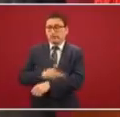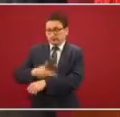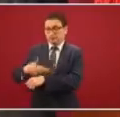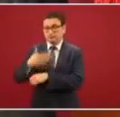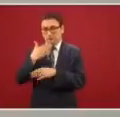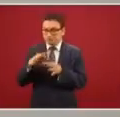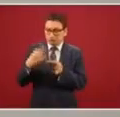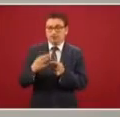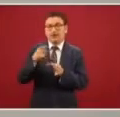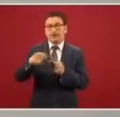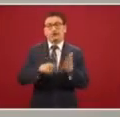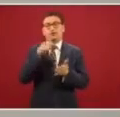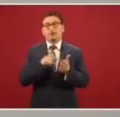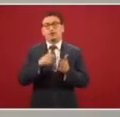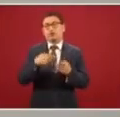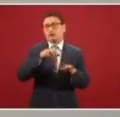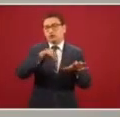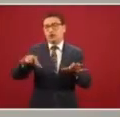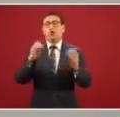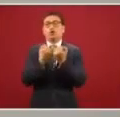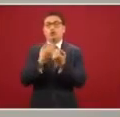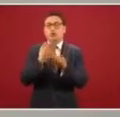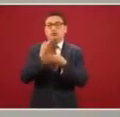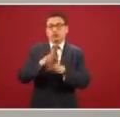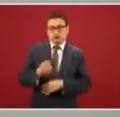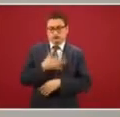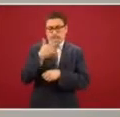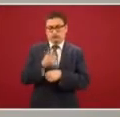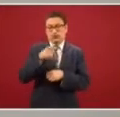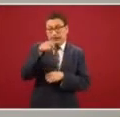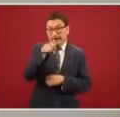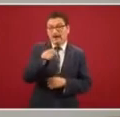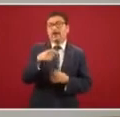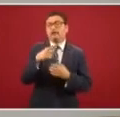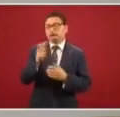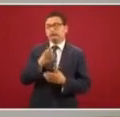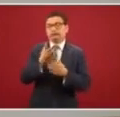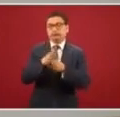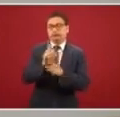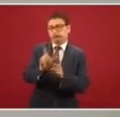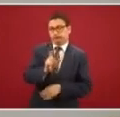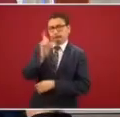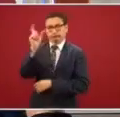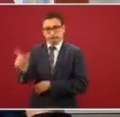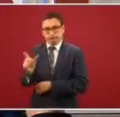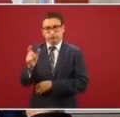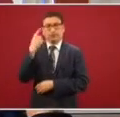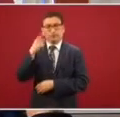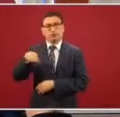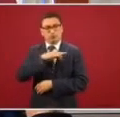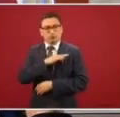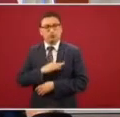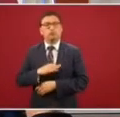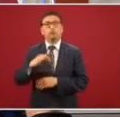centros, en estas sucursales del Banco del Bienestar, les entreguemos sus medios de pago, es decir, sus tarjetas o sus planillas de